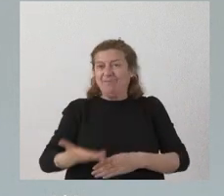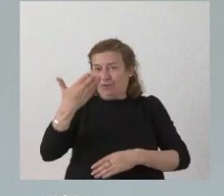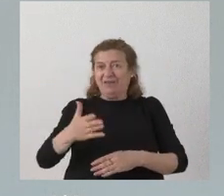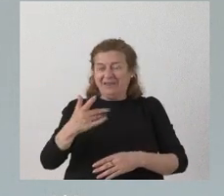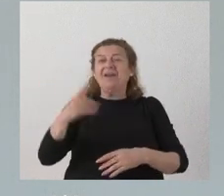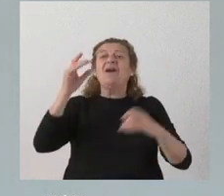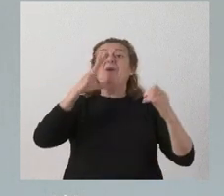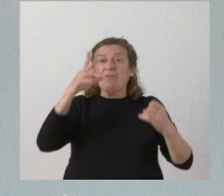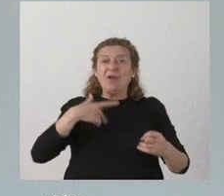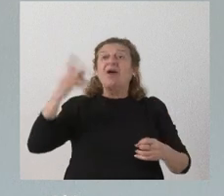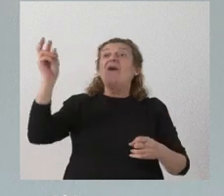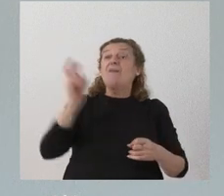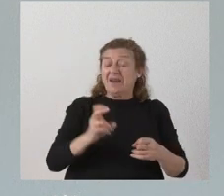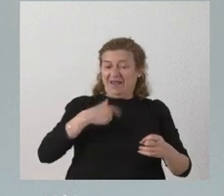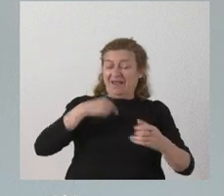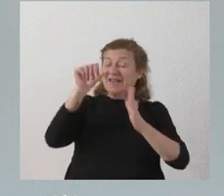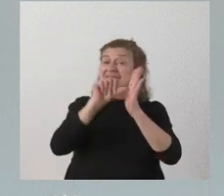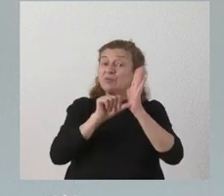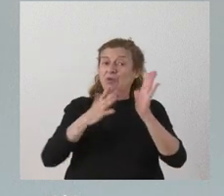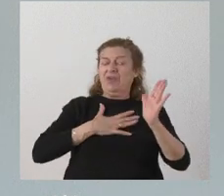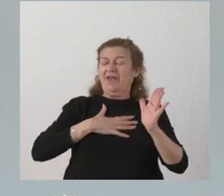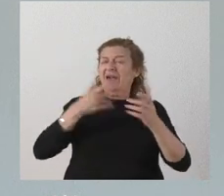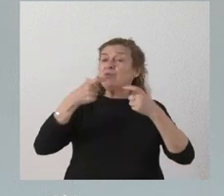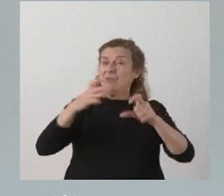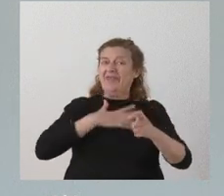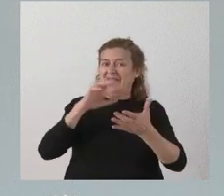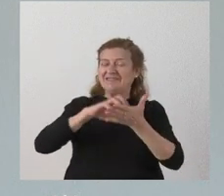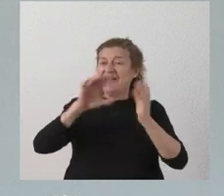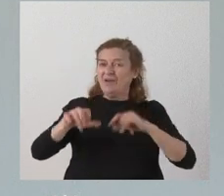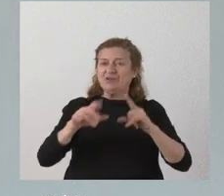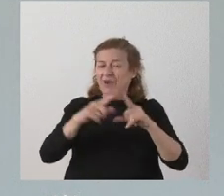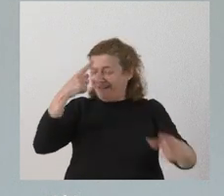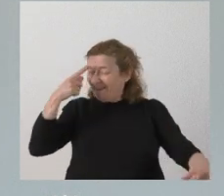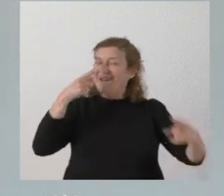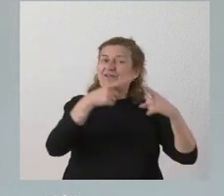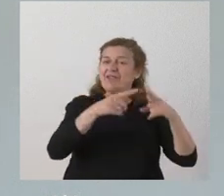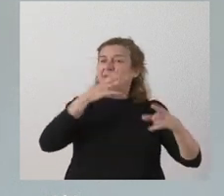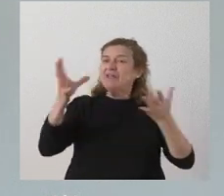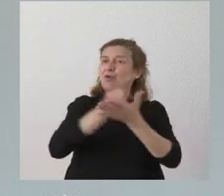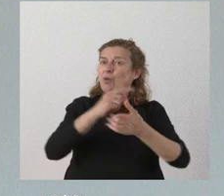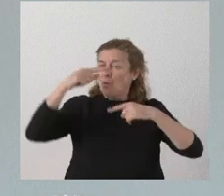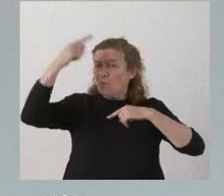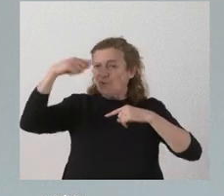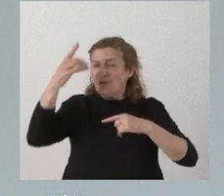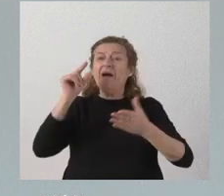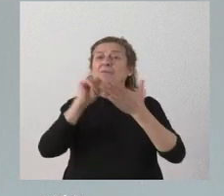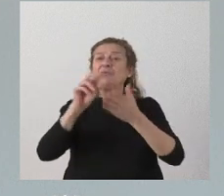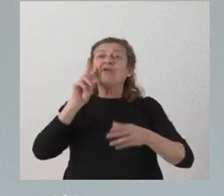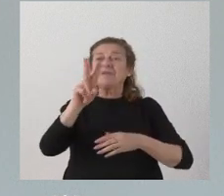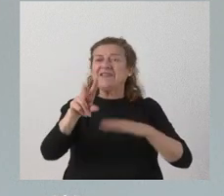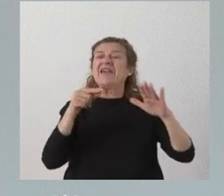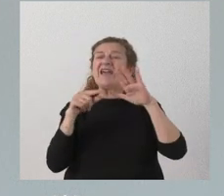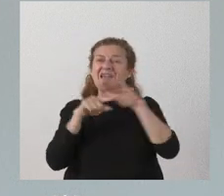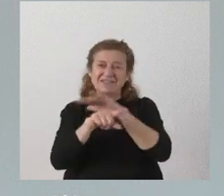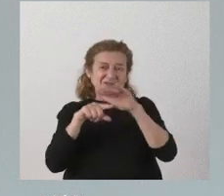autonomía de Castilla y León Castilla y es una comunidad histórica y cultural es una referencia para nosotros la cultura lo es desde el punto de vista de la gestión